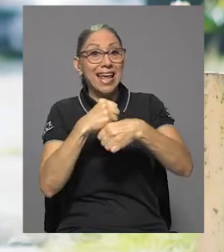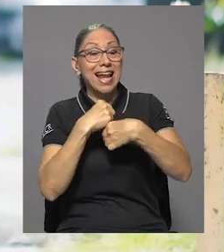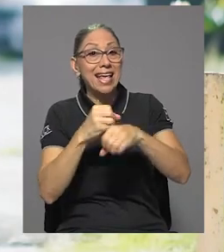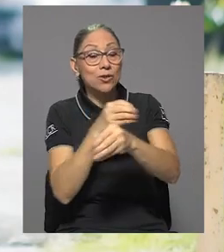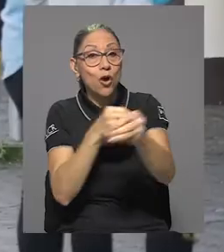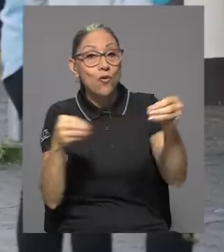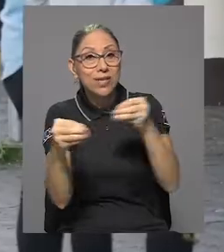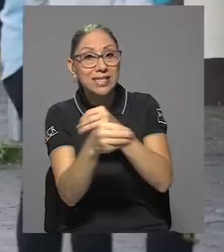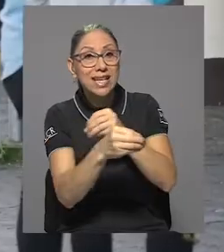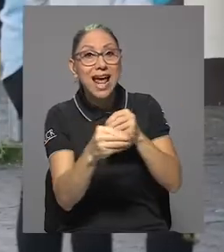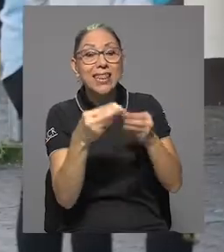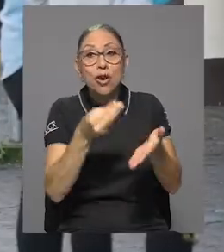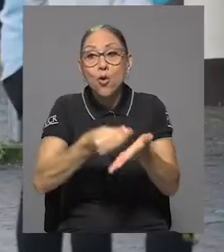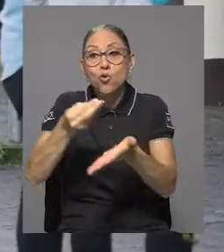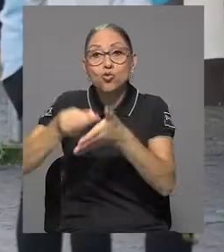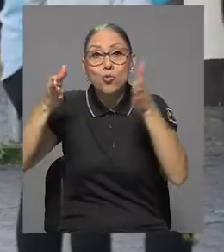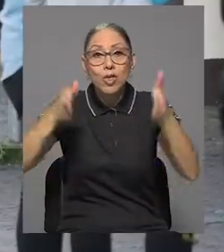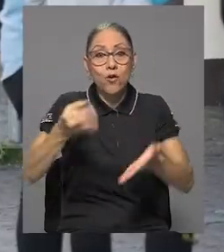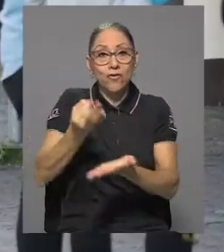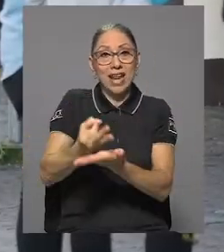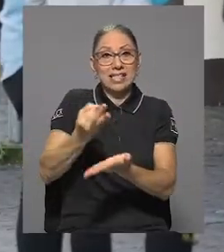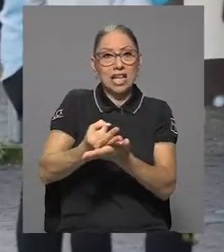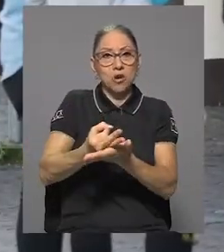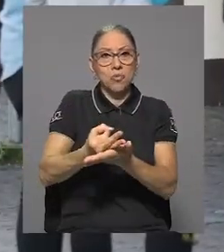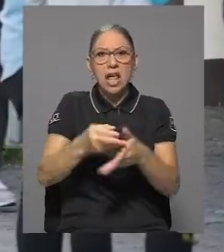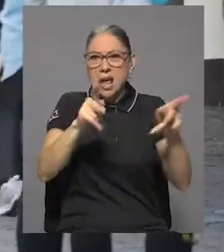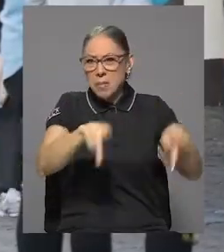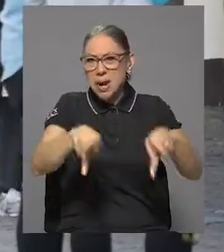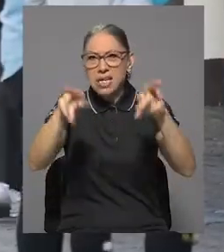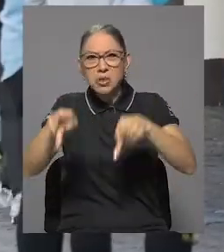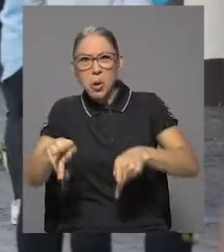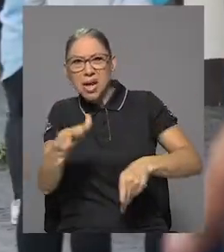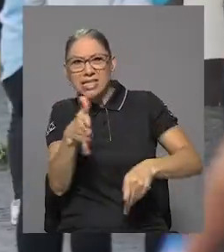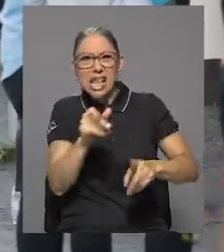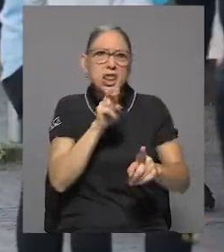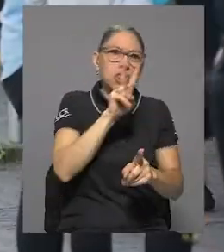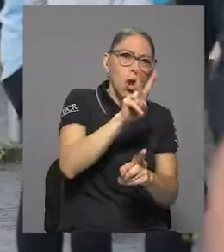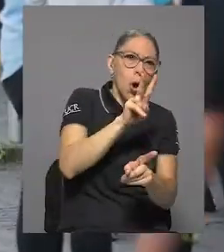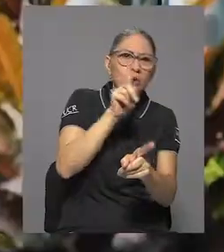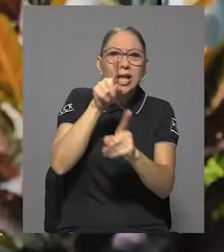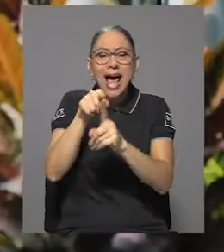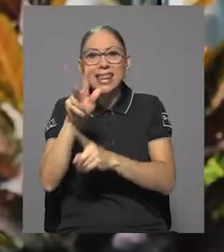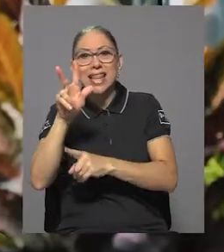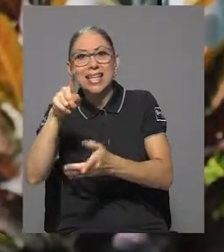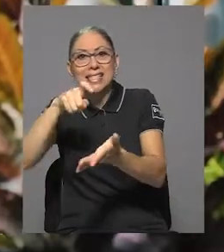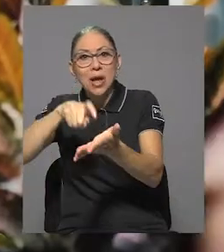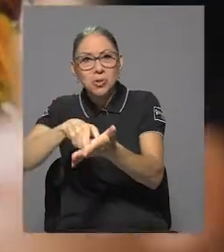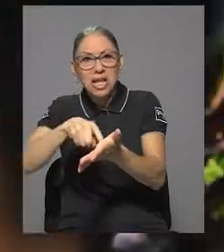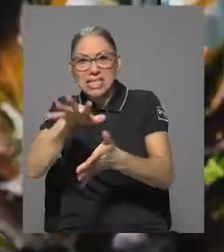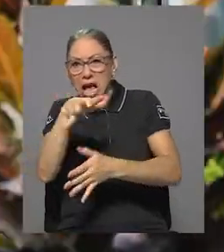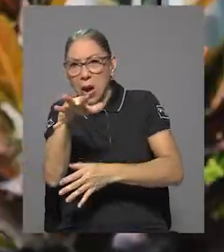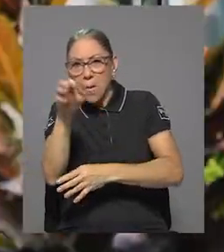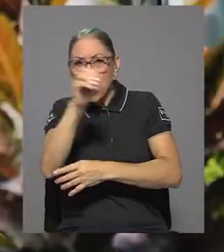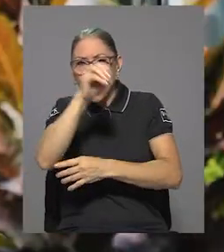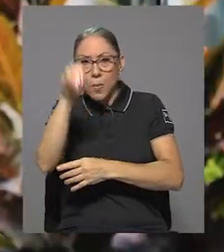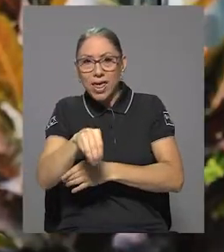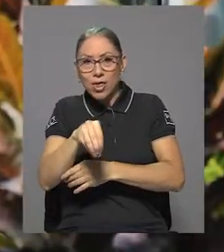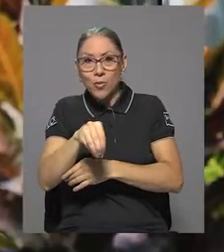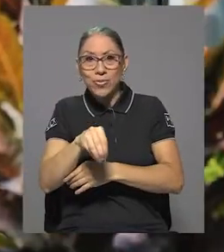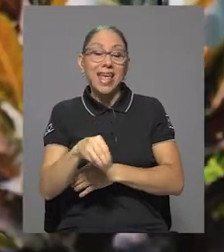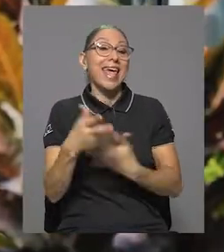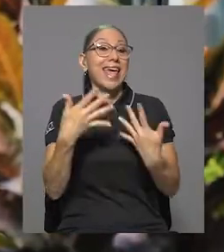Financiero, en promedio las personas tienen entre 2 a 3 deudas. Y 20 de cada 100 de los